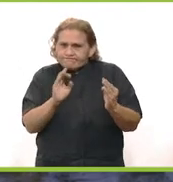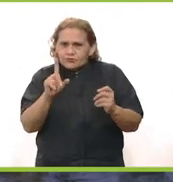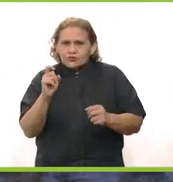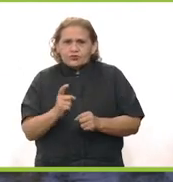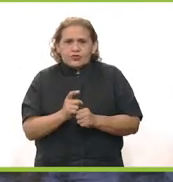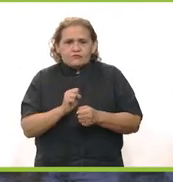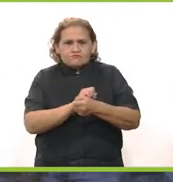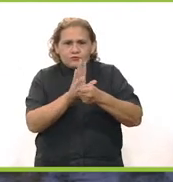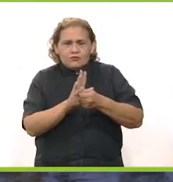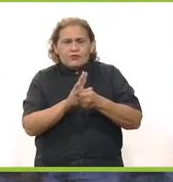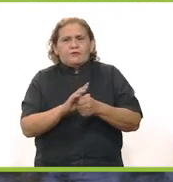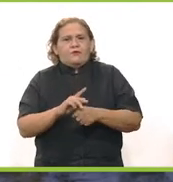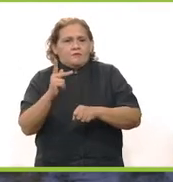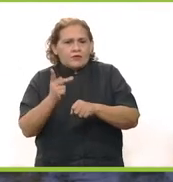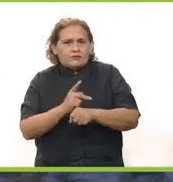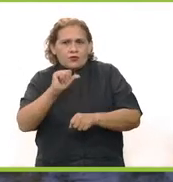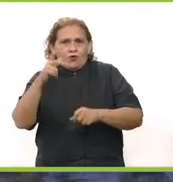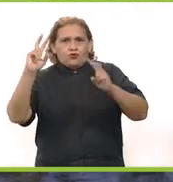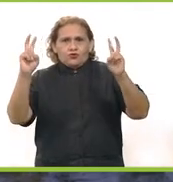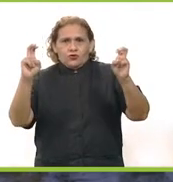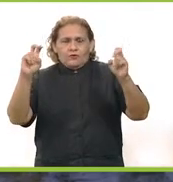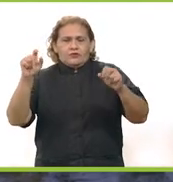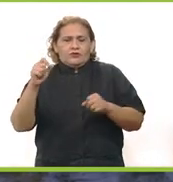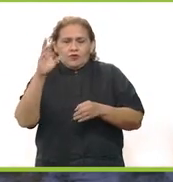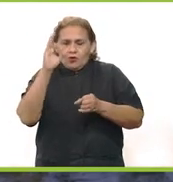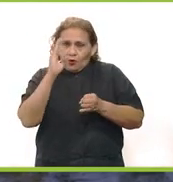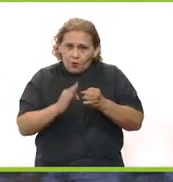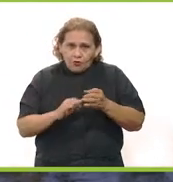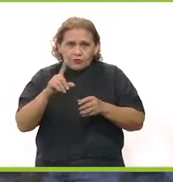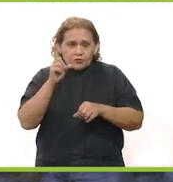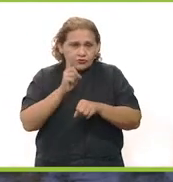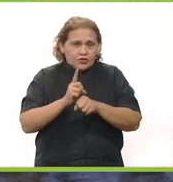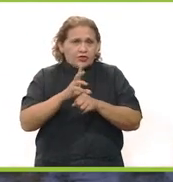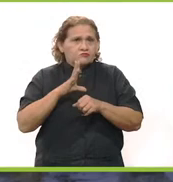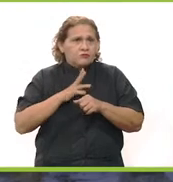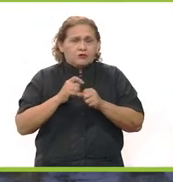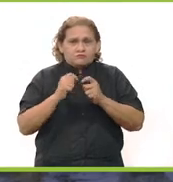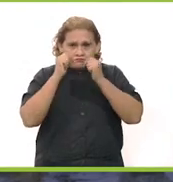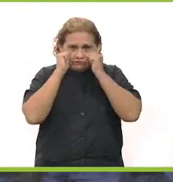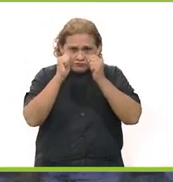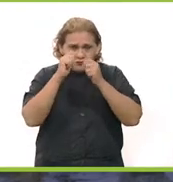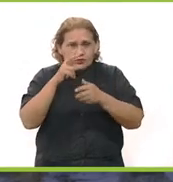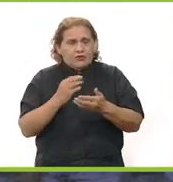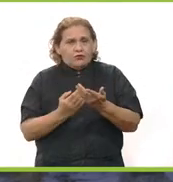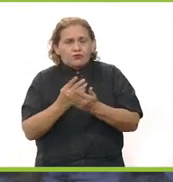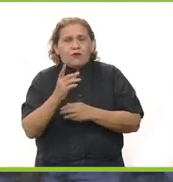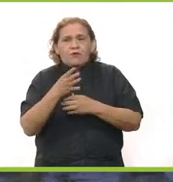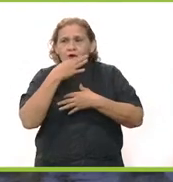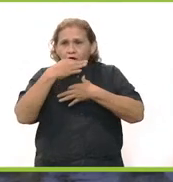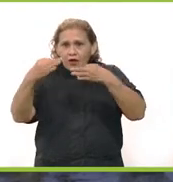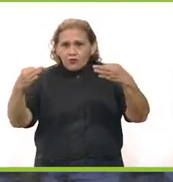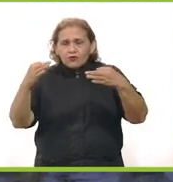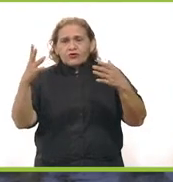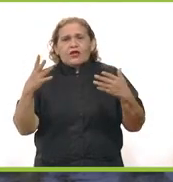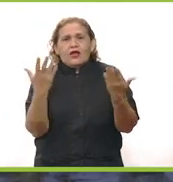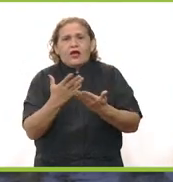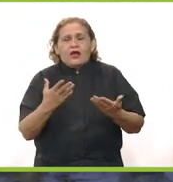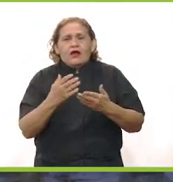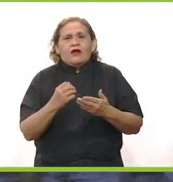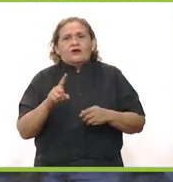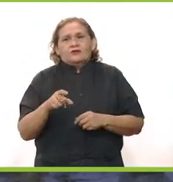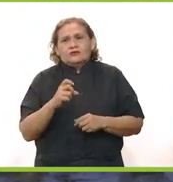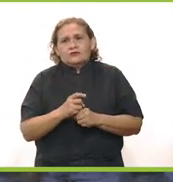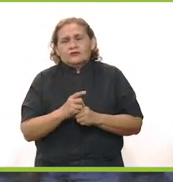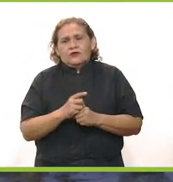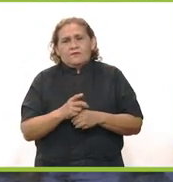presencia del coronavirus. Pero pasando a otros temas también, los últimos días hemos sido testigos de los nuevos anuncios que se